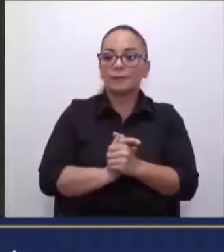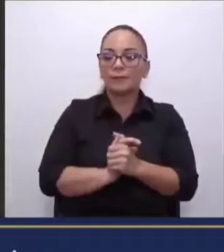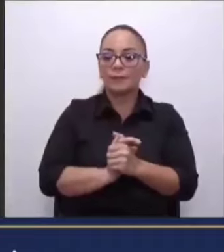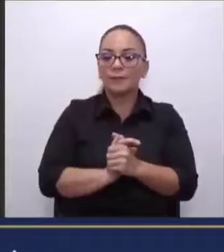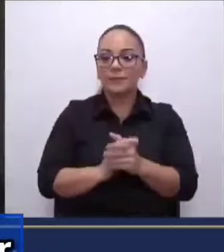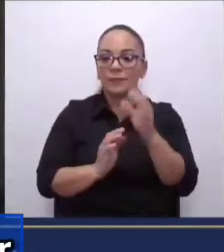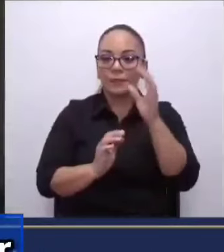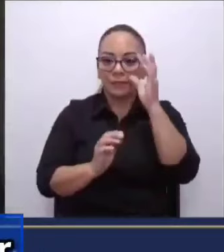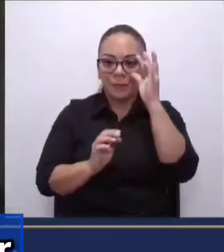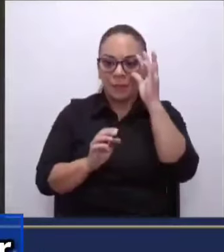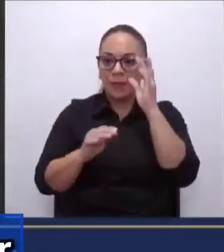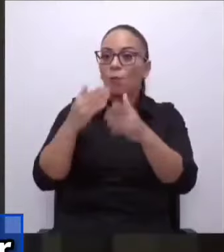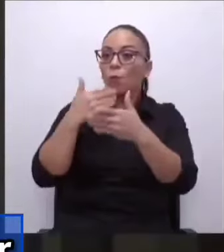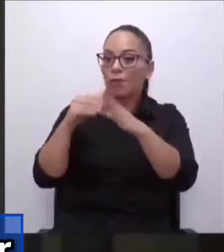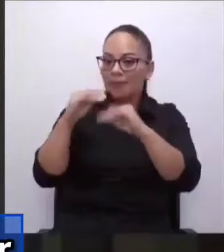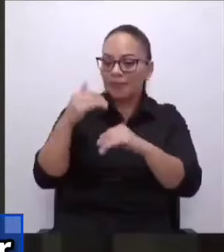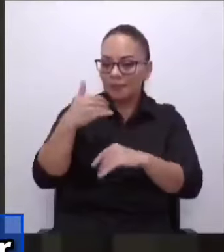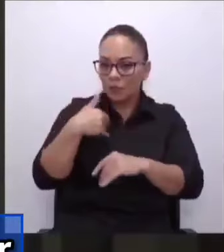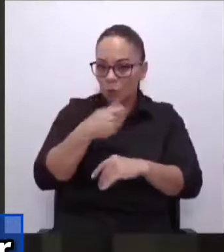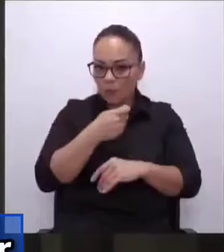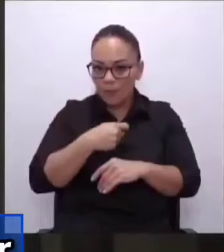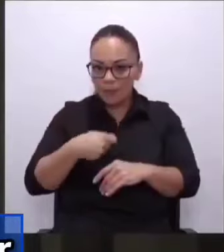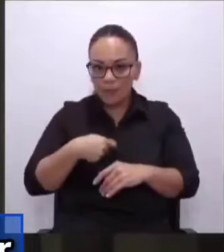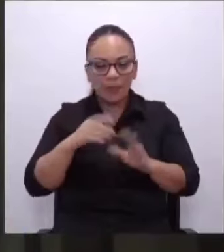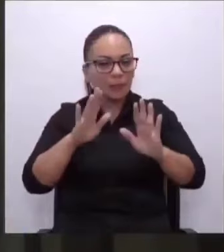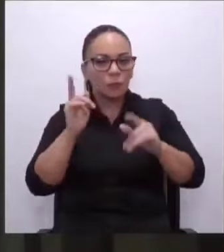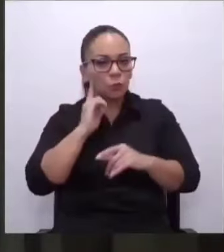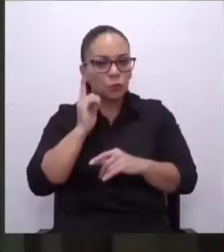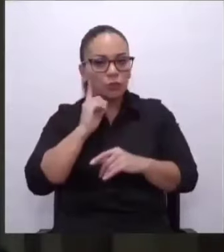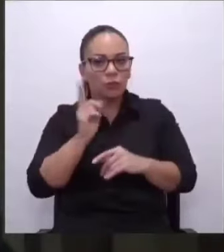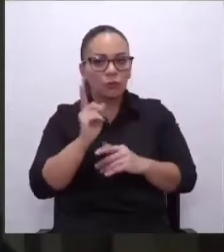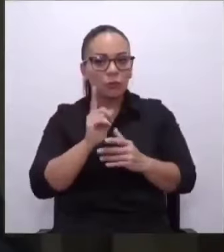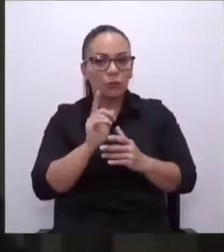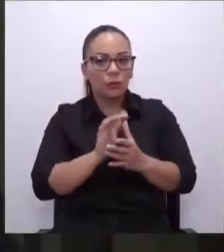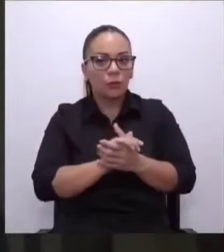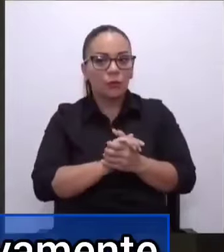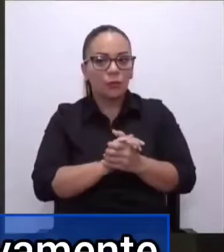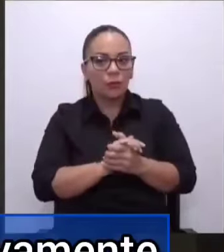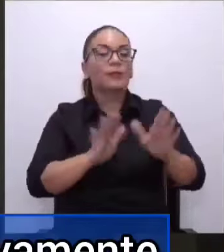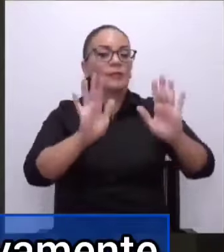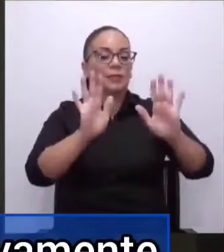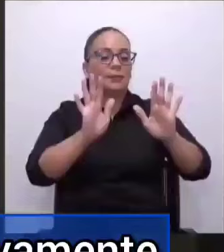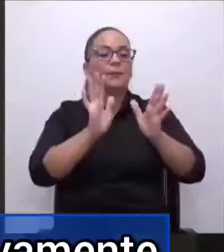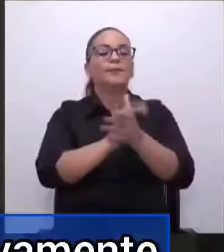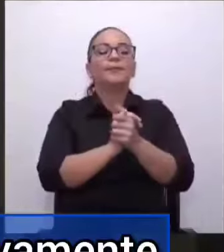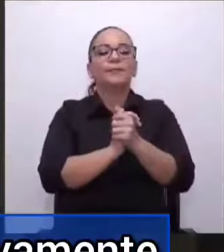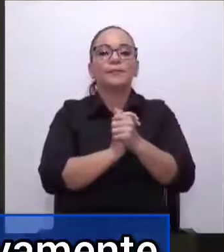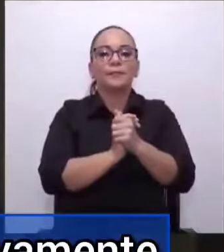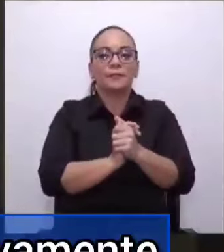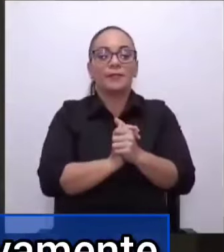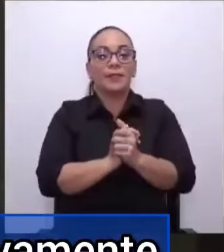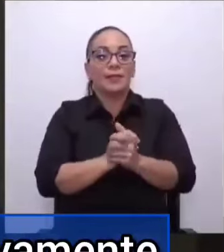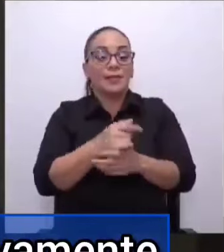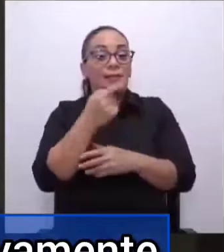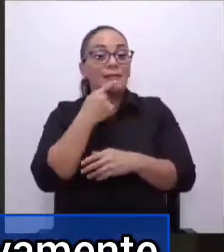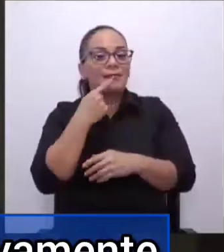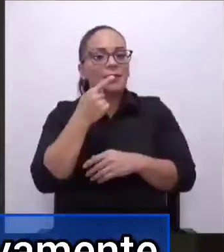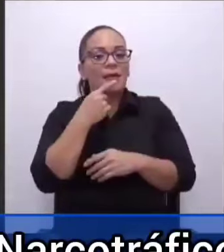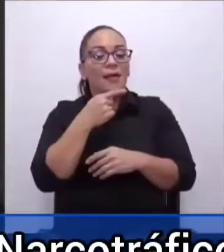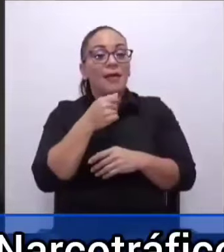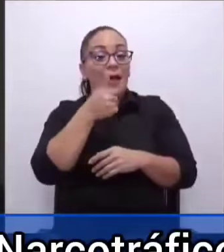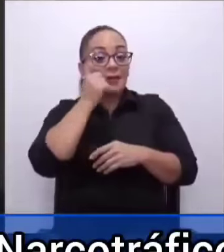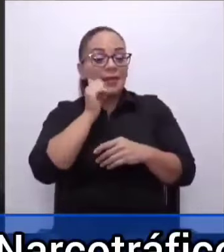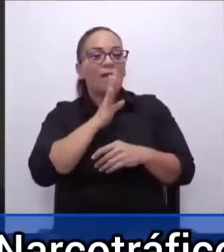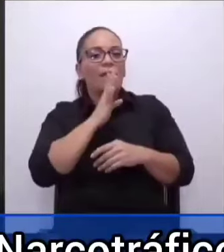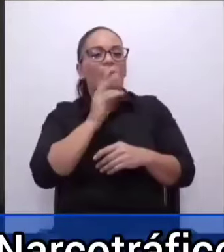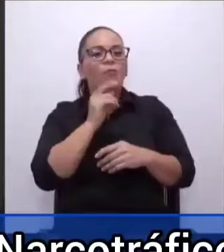Don Rodrigo, en el programa de la mañana, las 9 de la noche, hablábamos acerca del nombramiento nuevamente